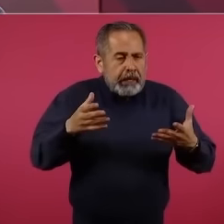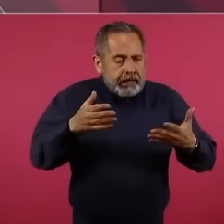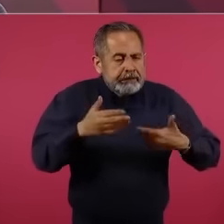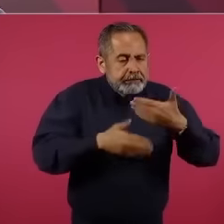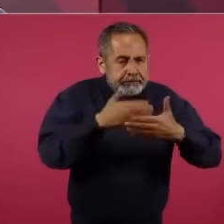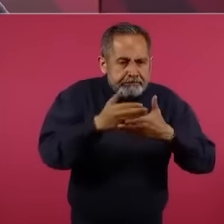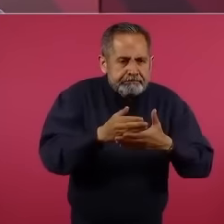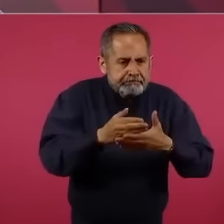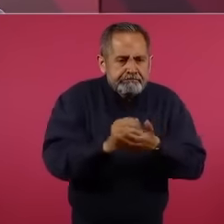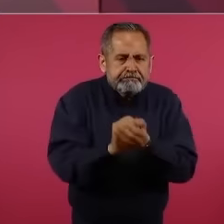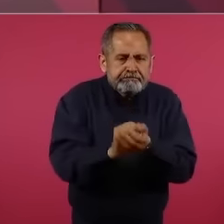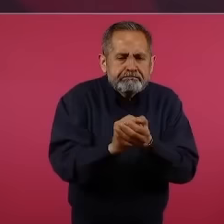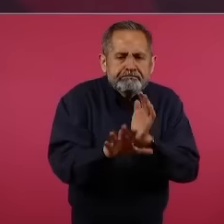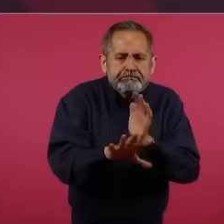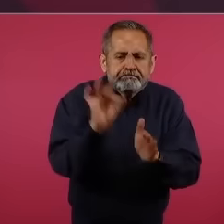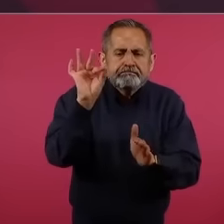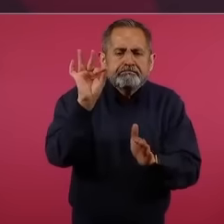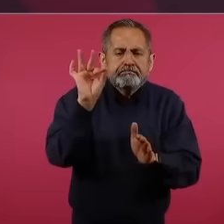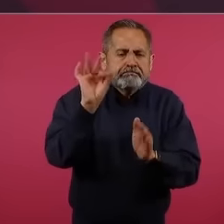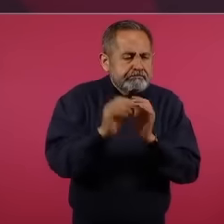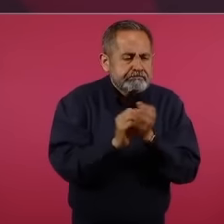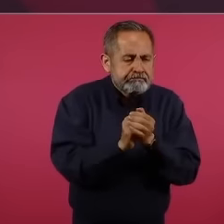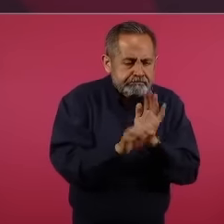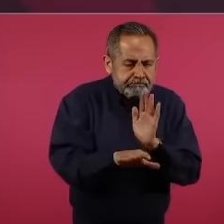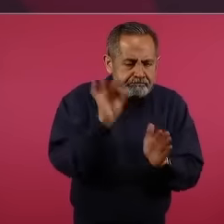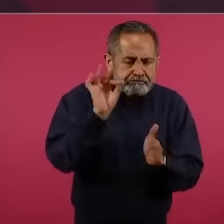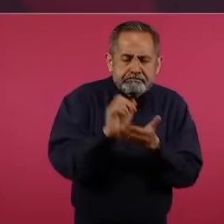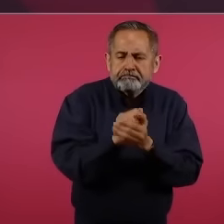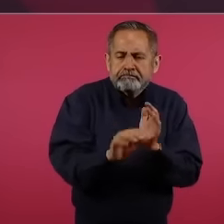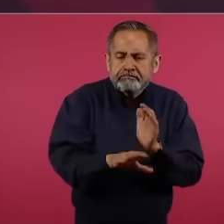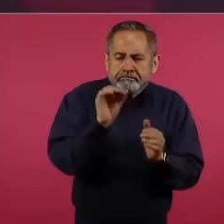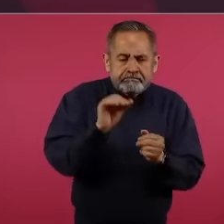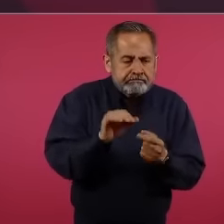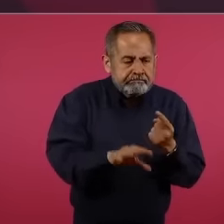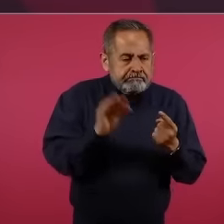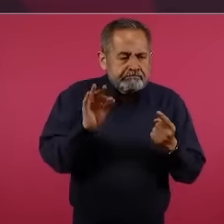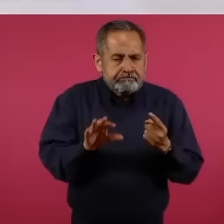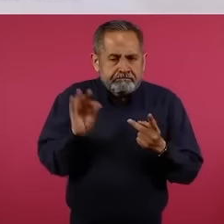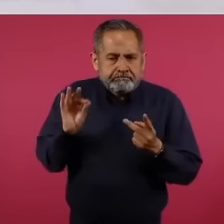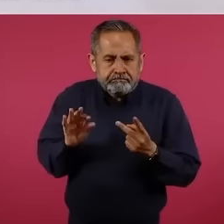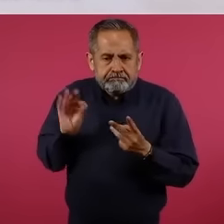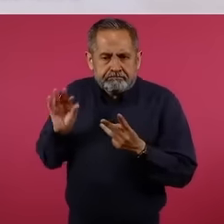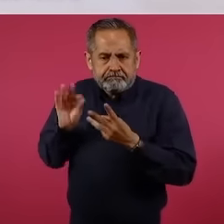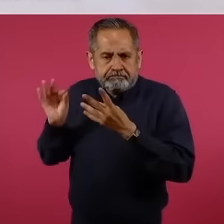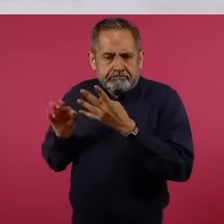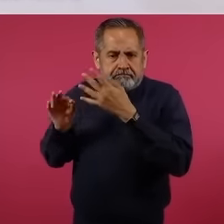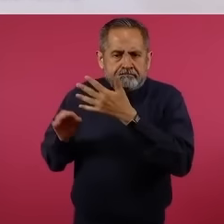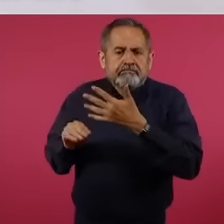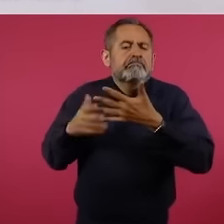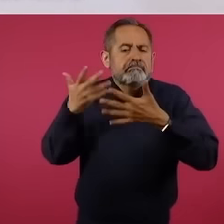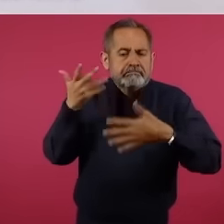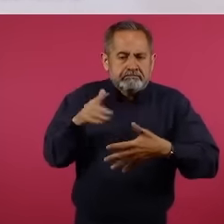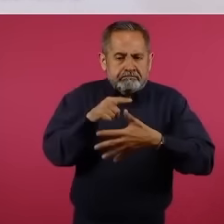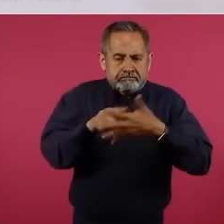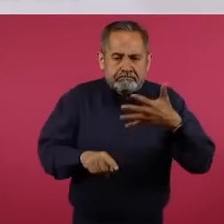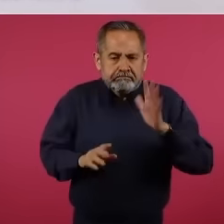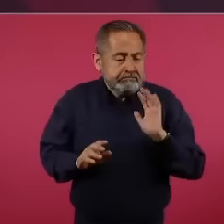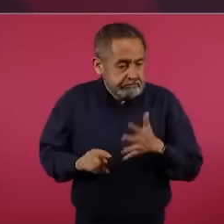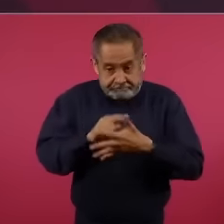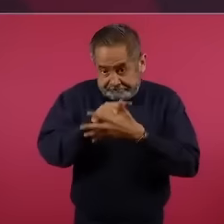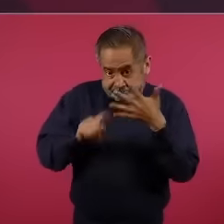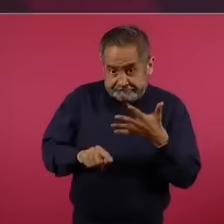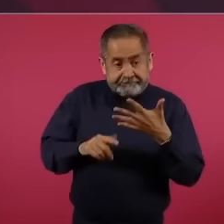proceso de insaculación y si pasan,